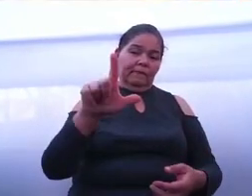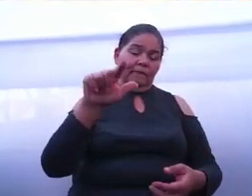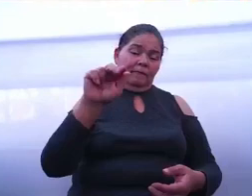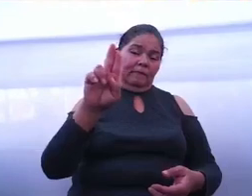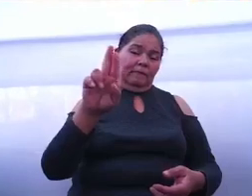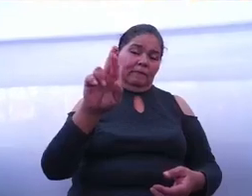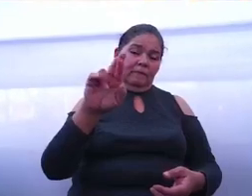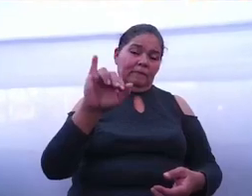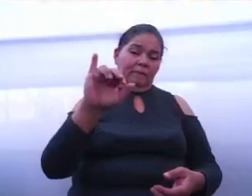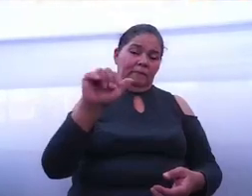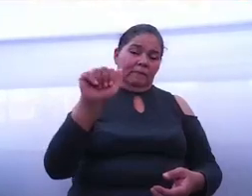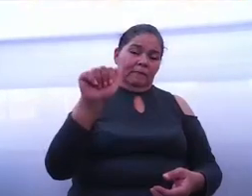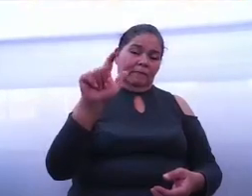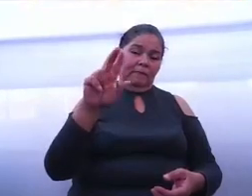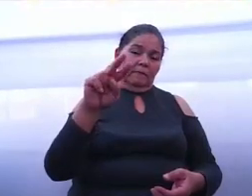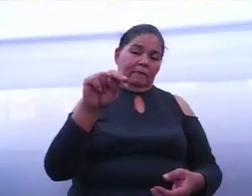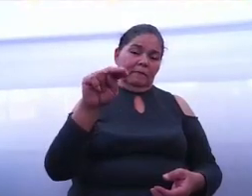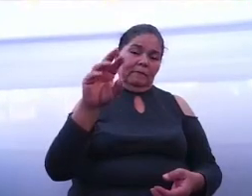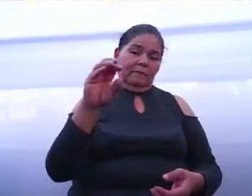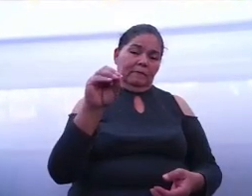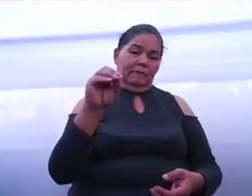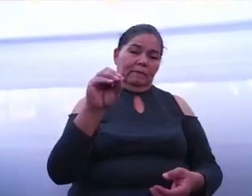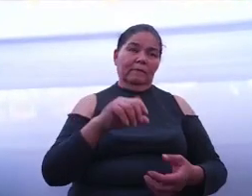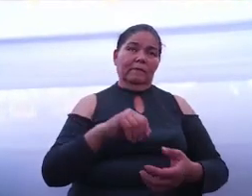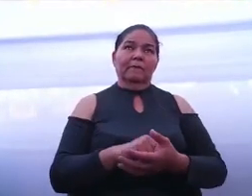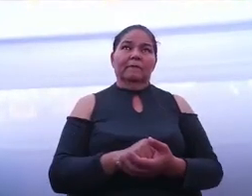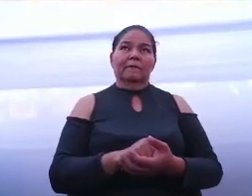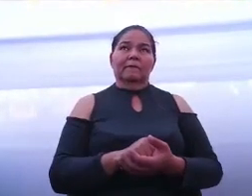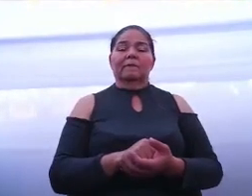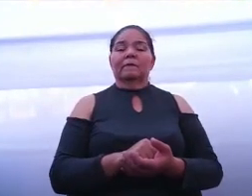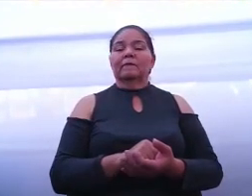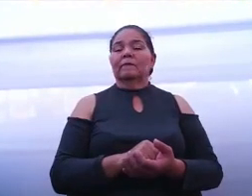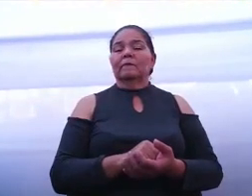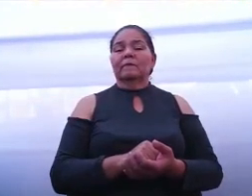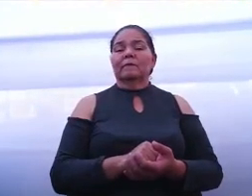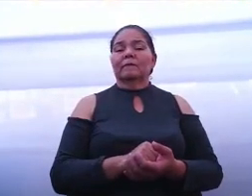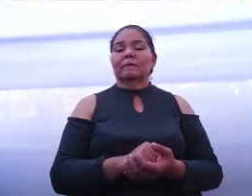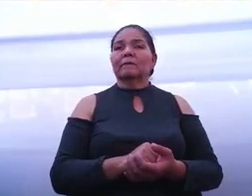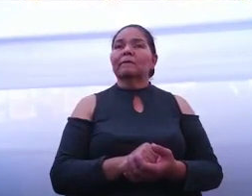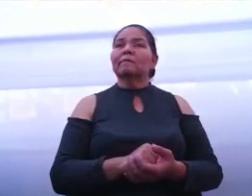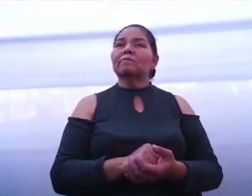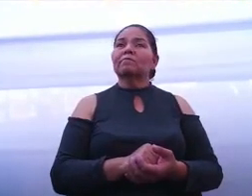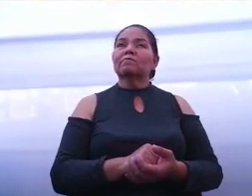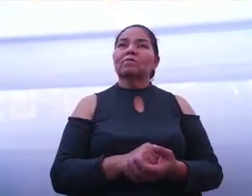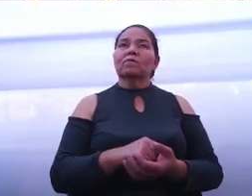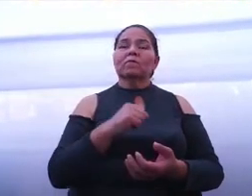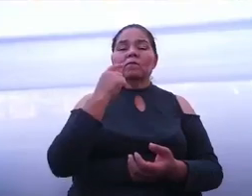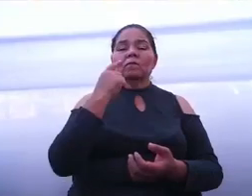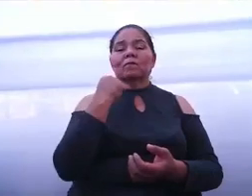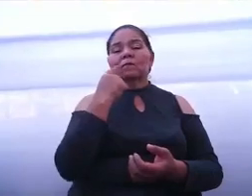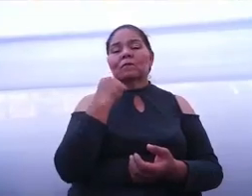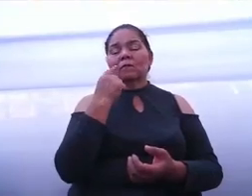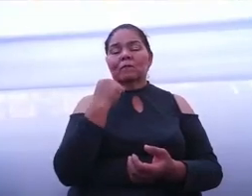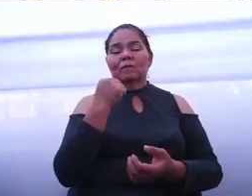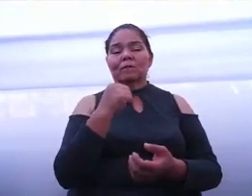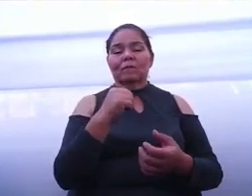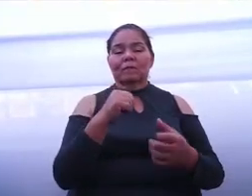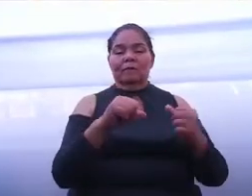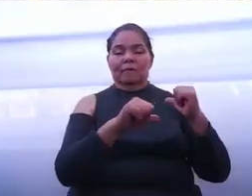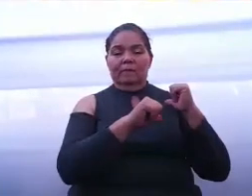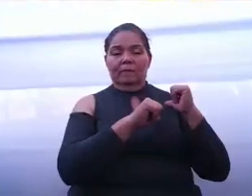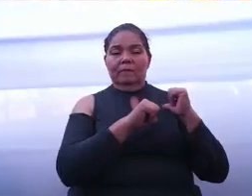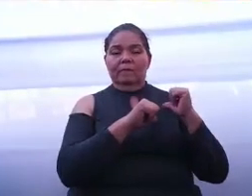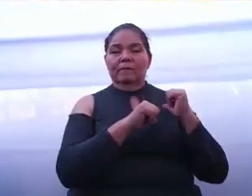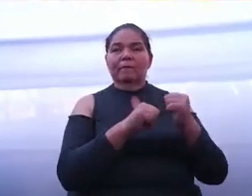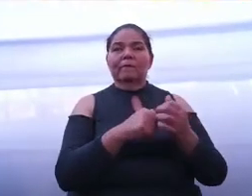Rodríguez y representante personal del Comandante de la Diecisava Zona